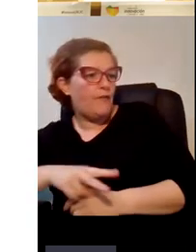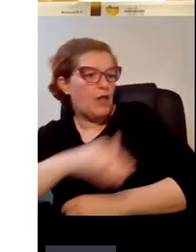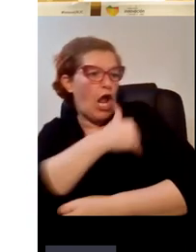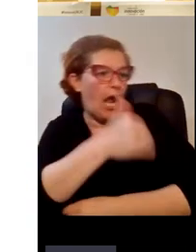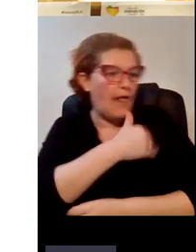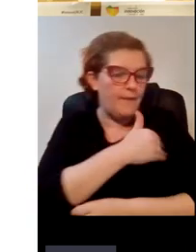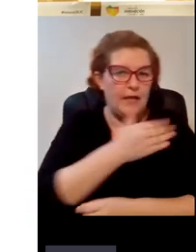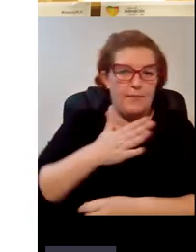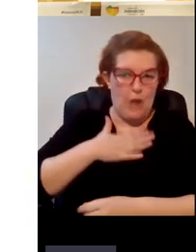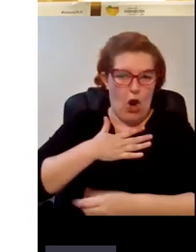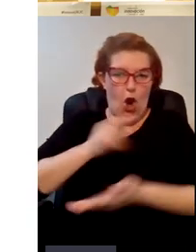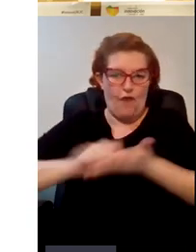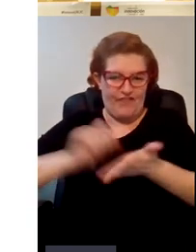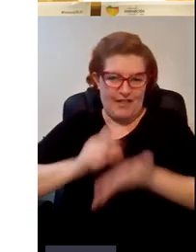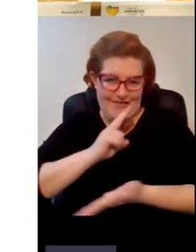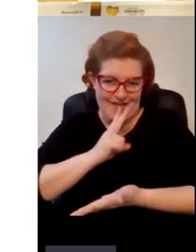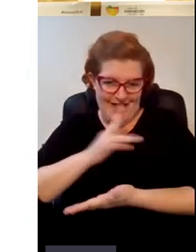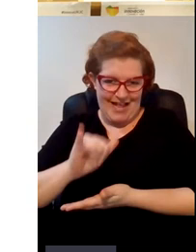oficina verde